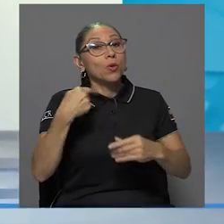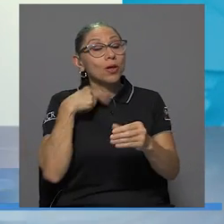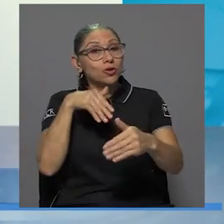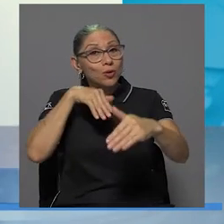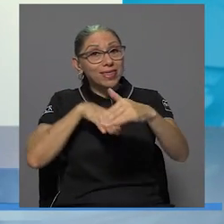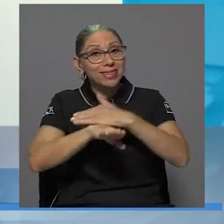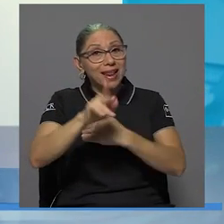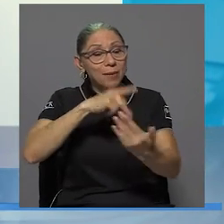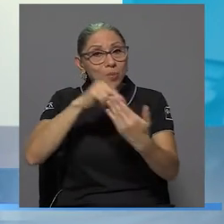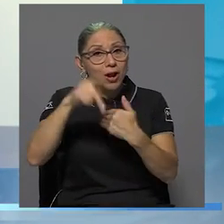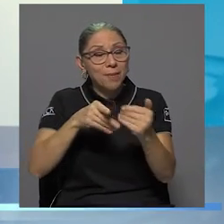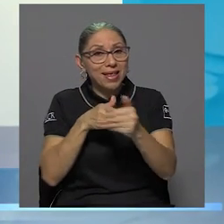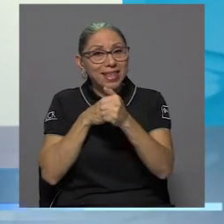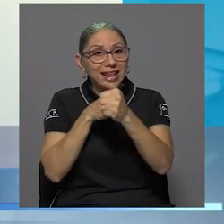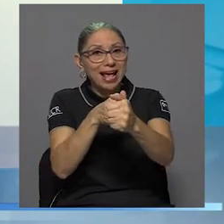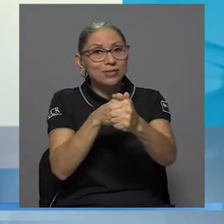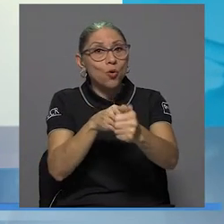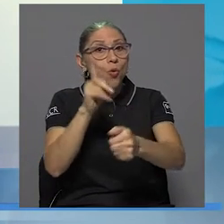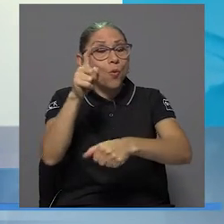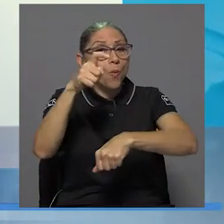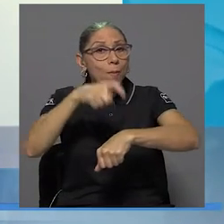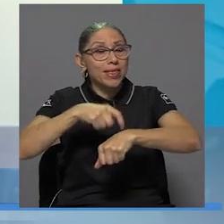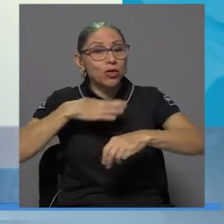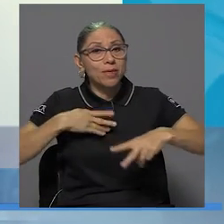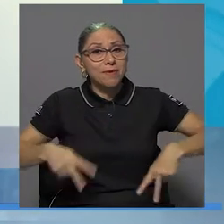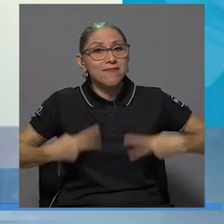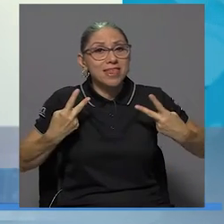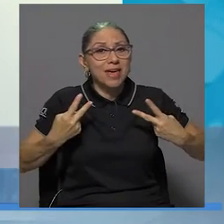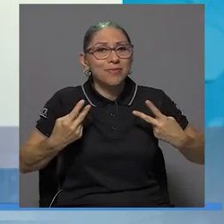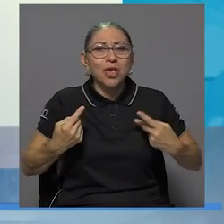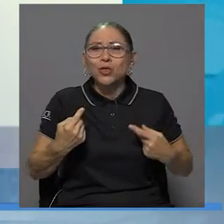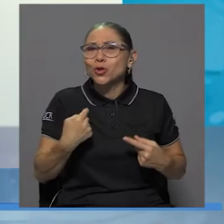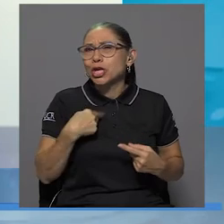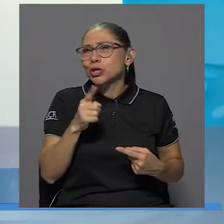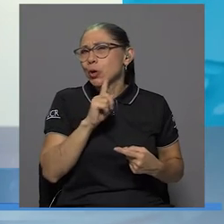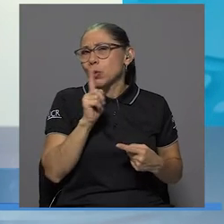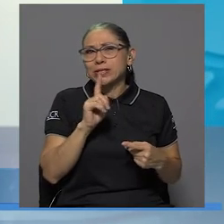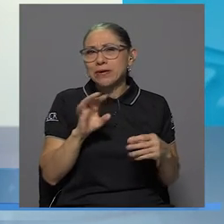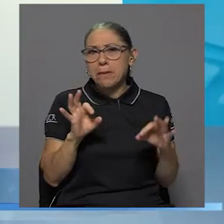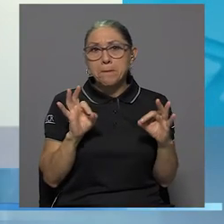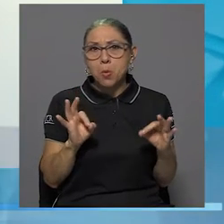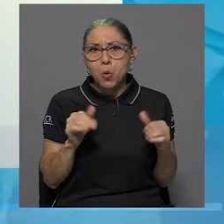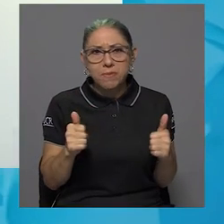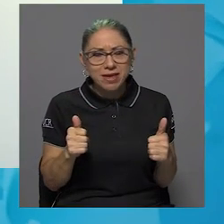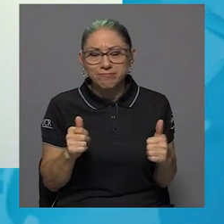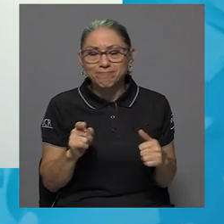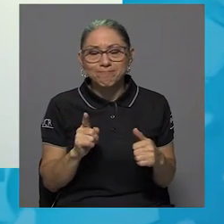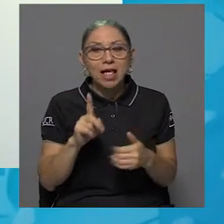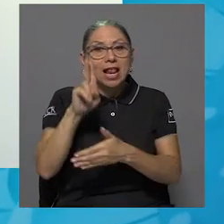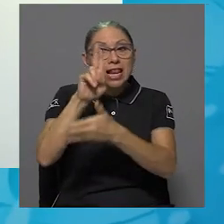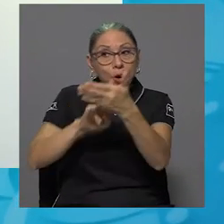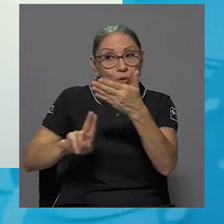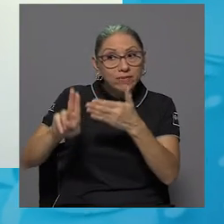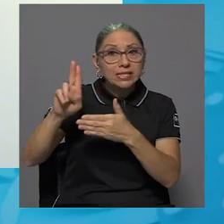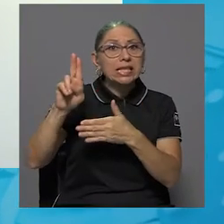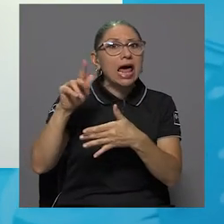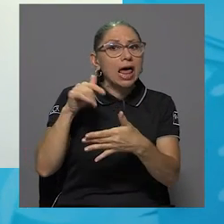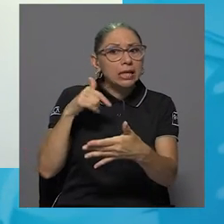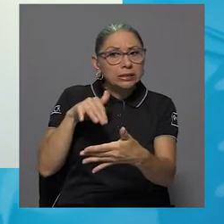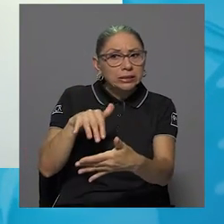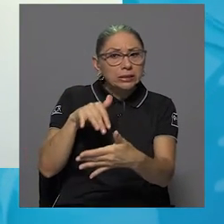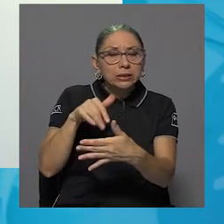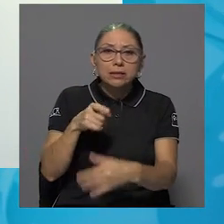liderazgo, fue un momento de mi vida donde no la estaba pasando muy bien. La U me estaba costando,